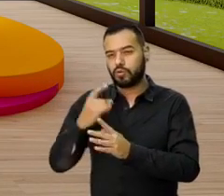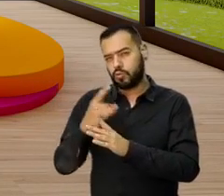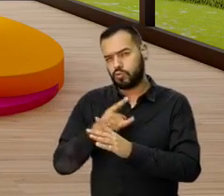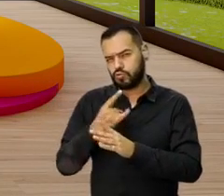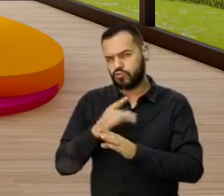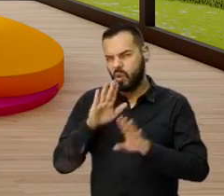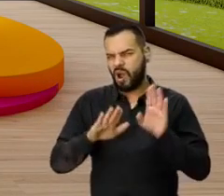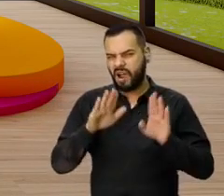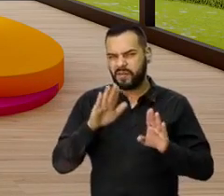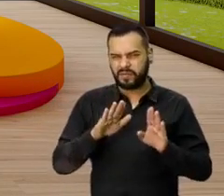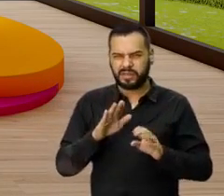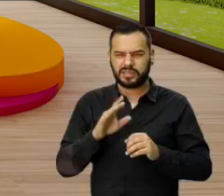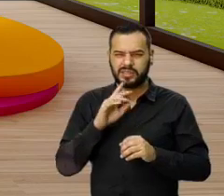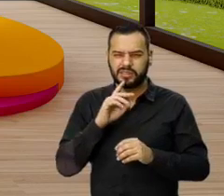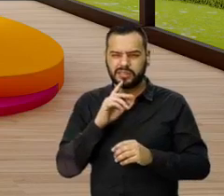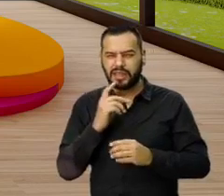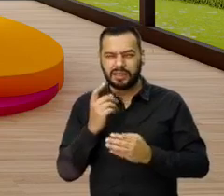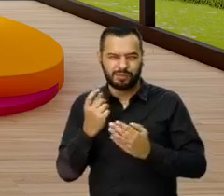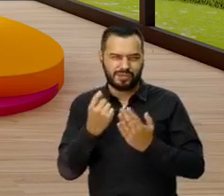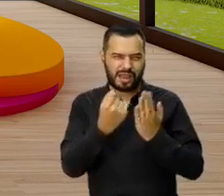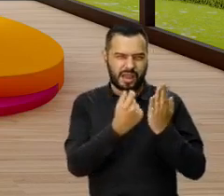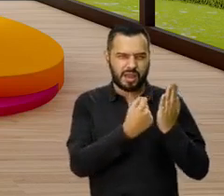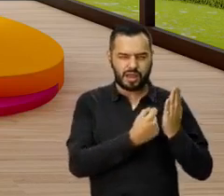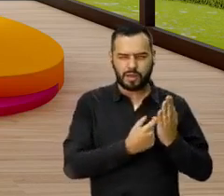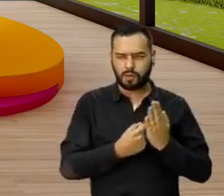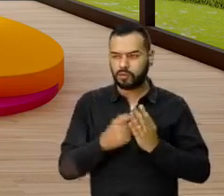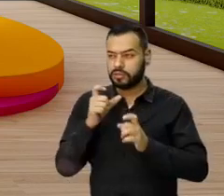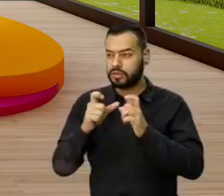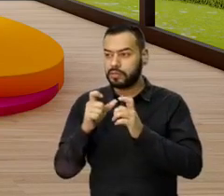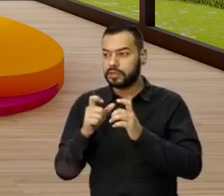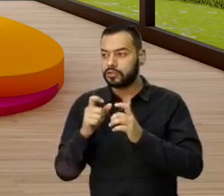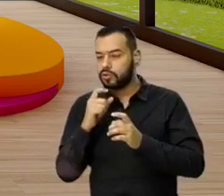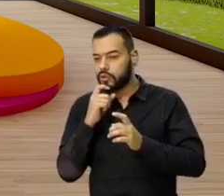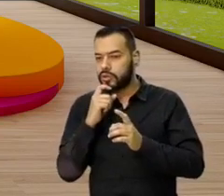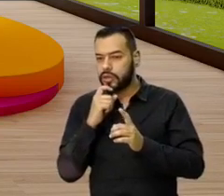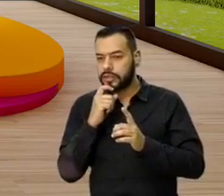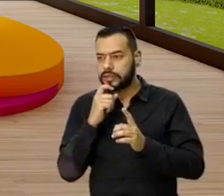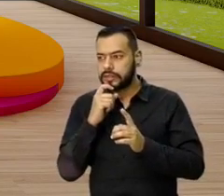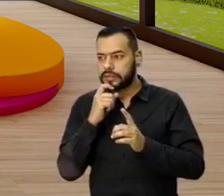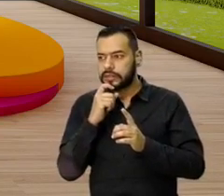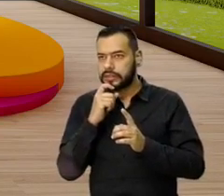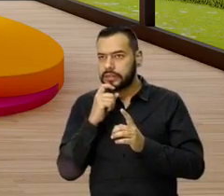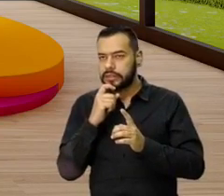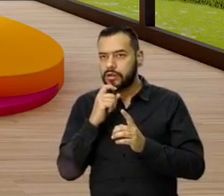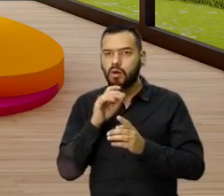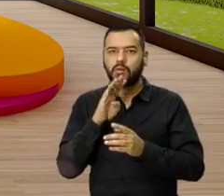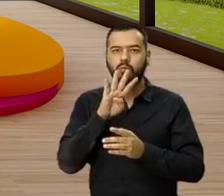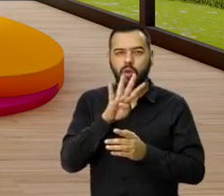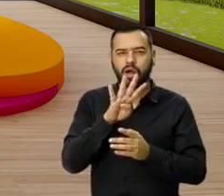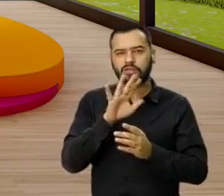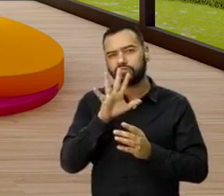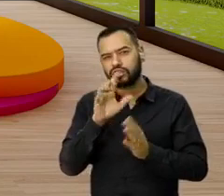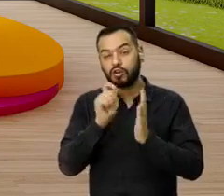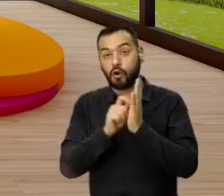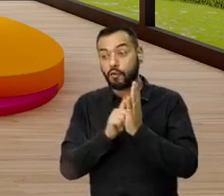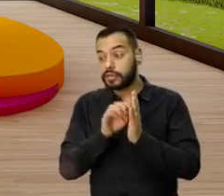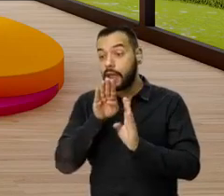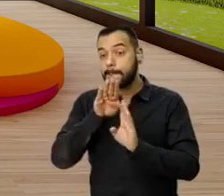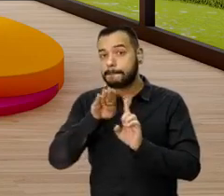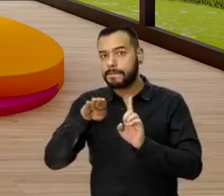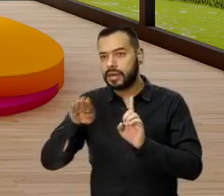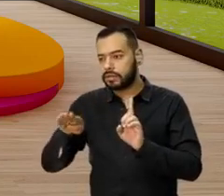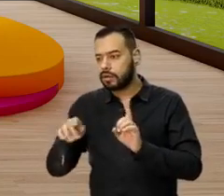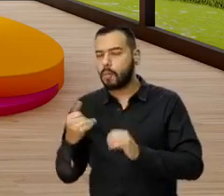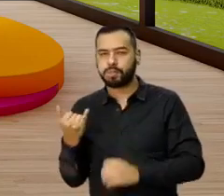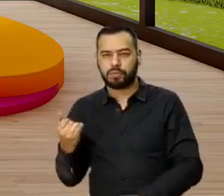sucede que en las encuestas que hemos hecho la persona baja cuatro o cinco veces en el año. Entonces le garantizamos que está